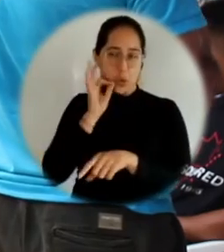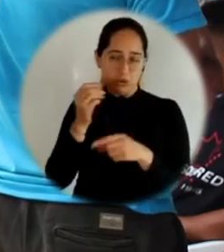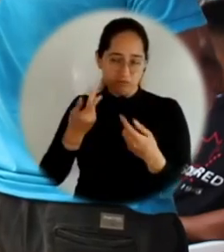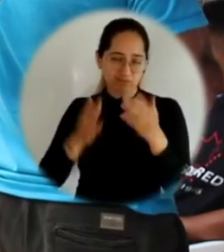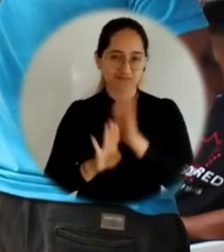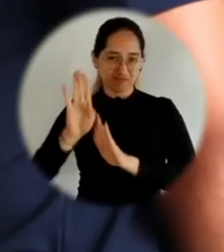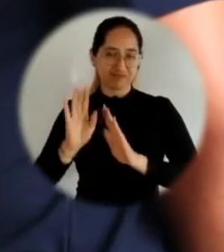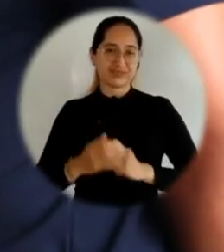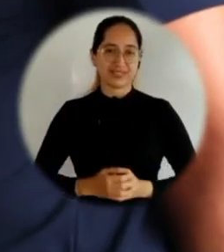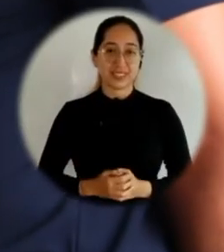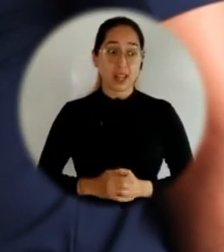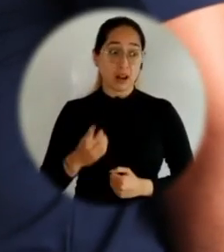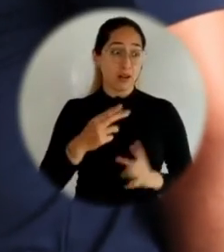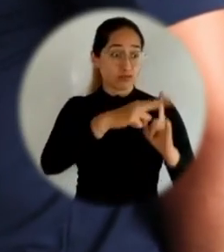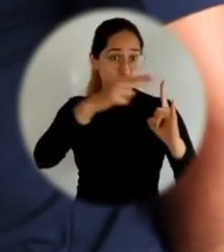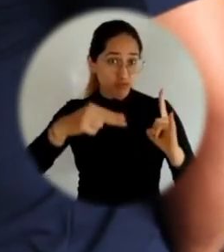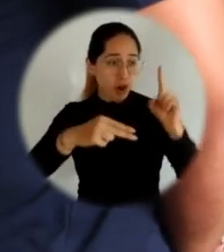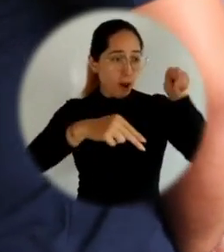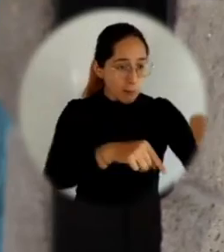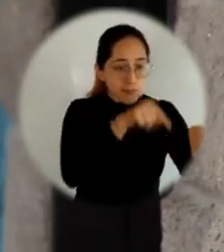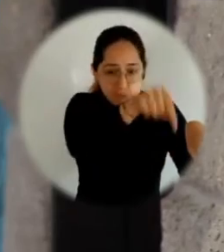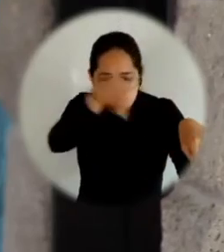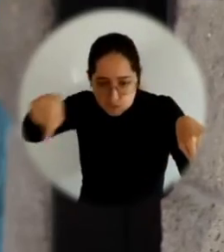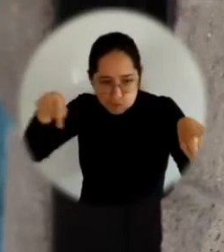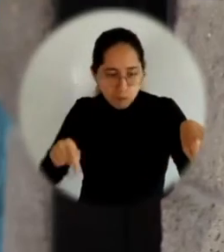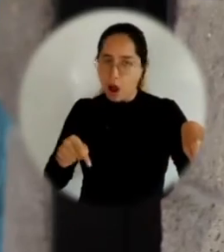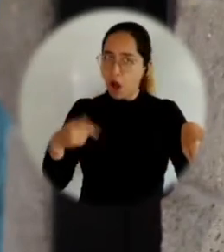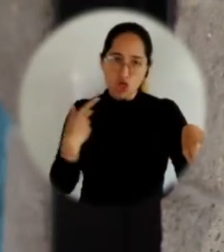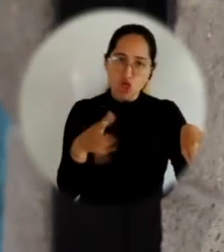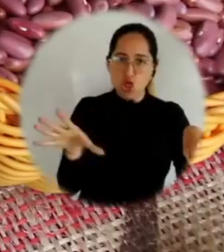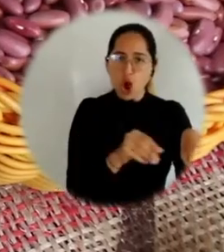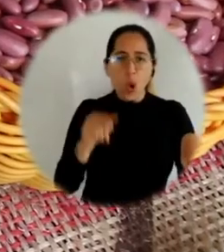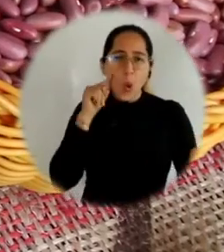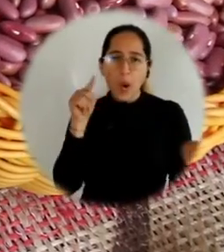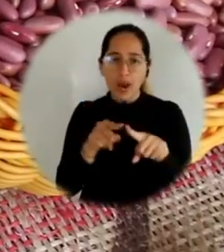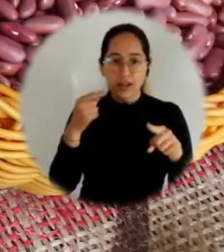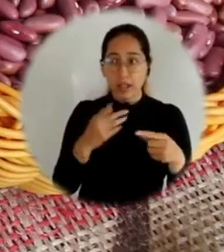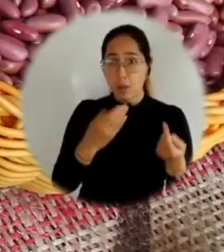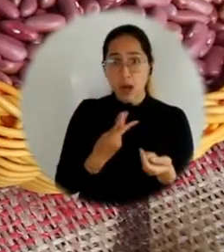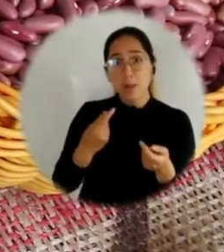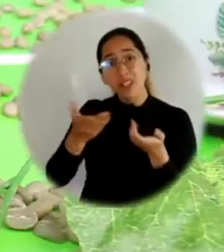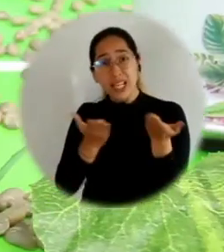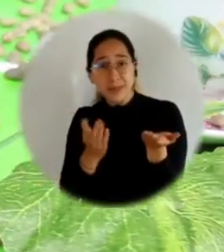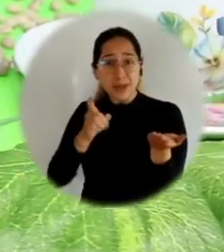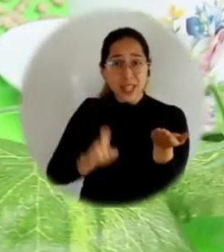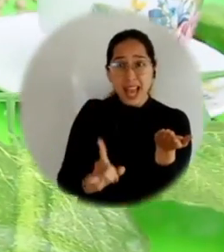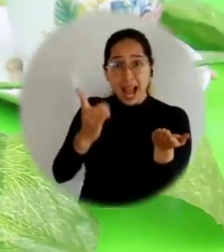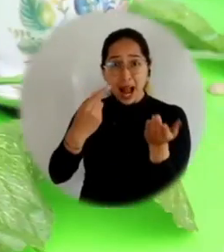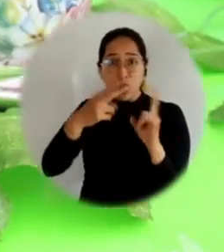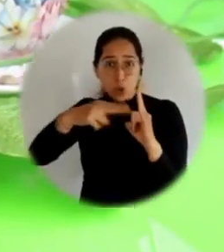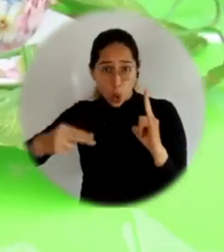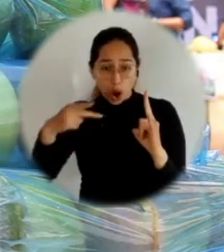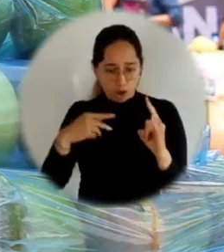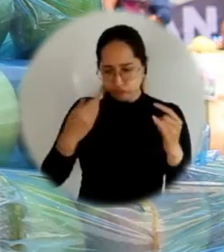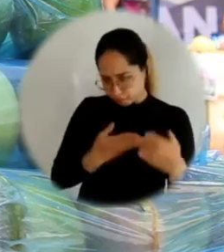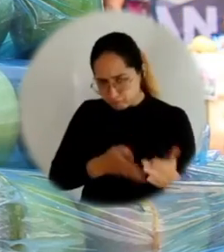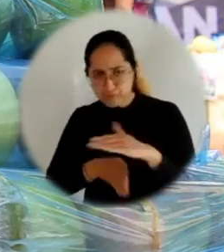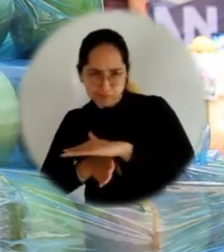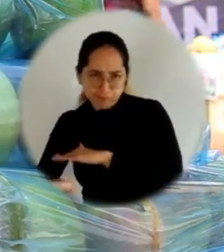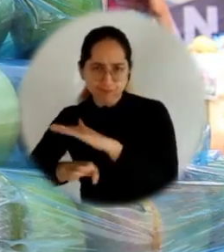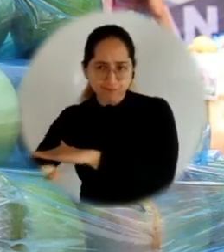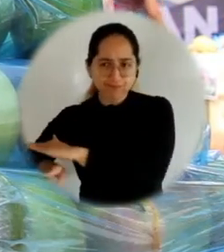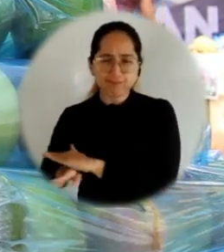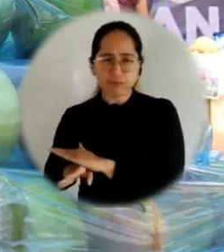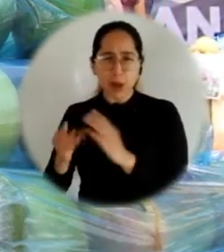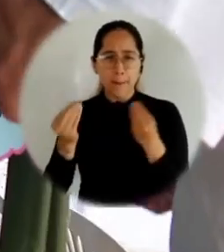pero además formándonos para hacer cada día mejores. Unimagdalena sigue aproximándose a los territorios, permitiendo que las comunidades accedan a los servicios